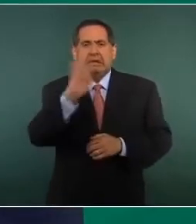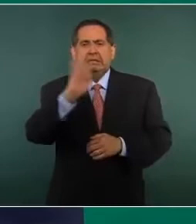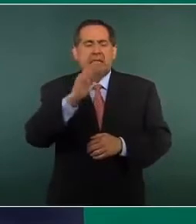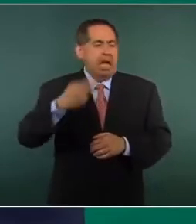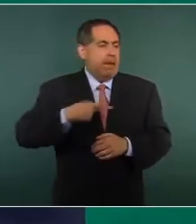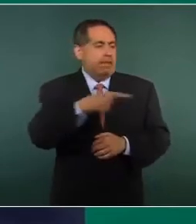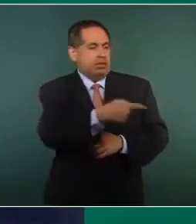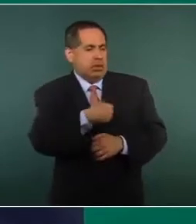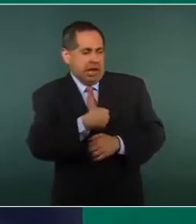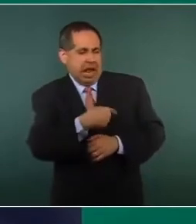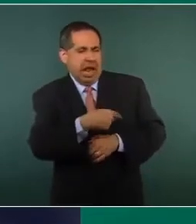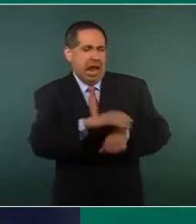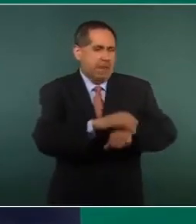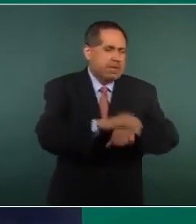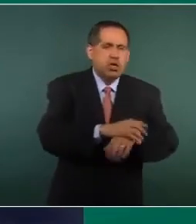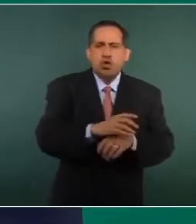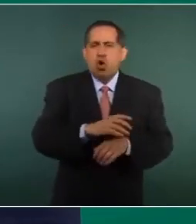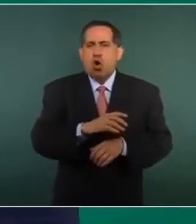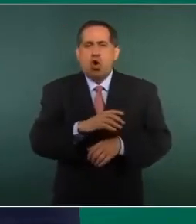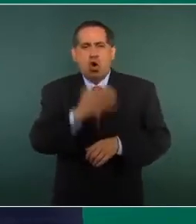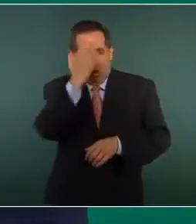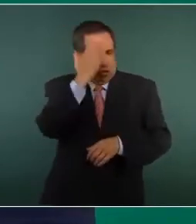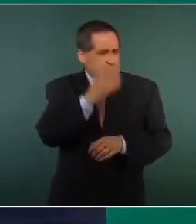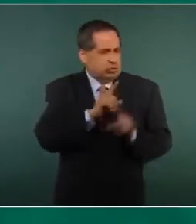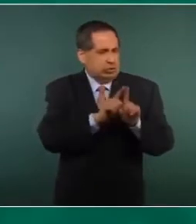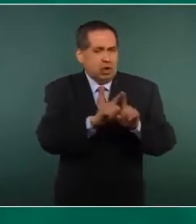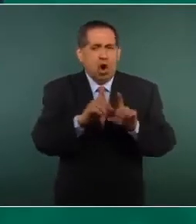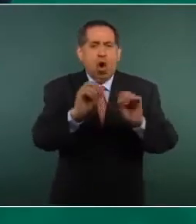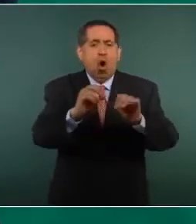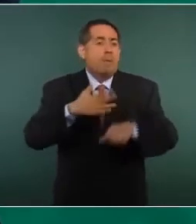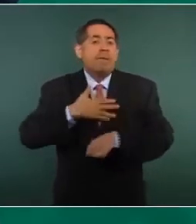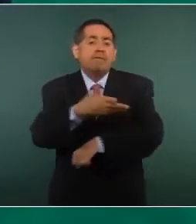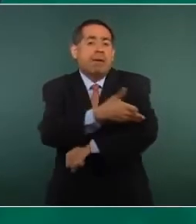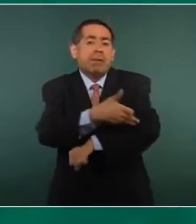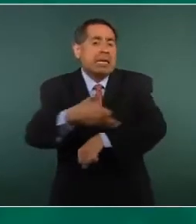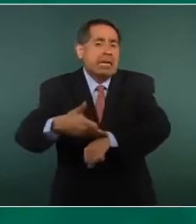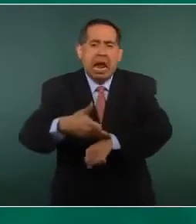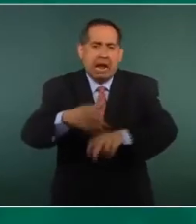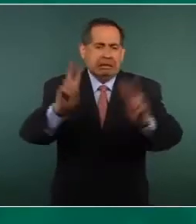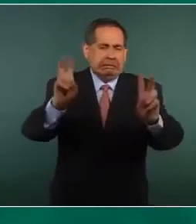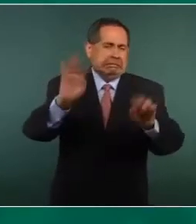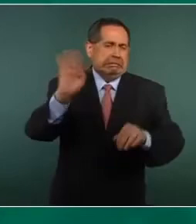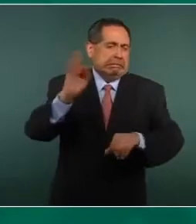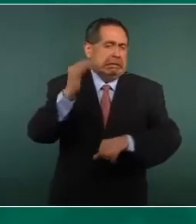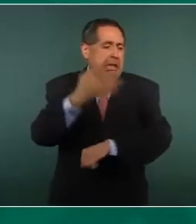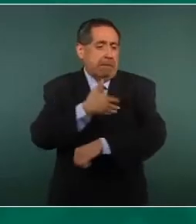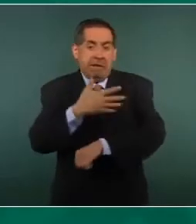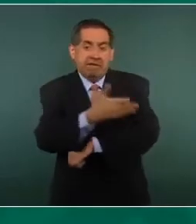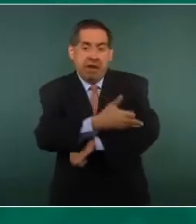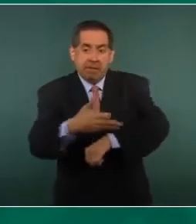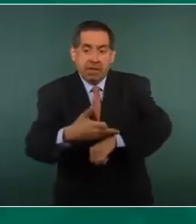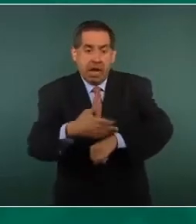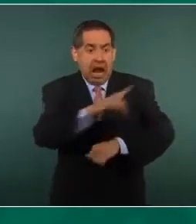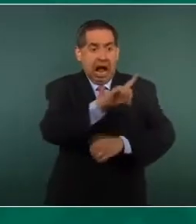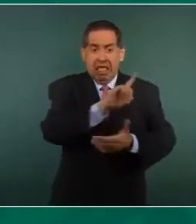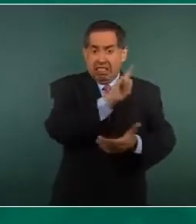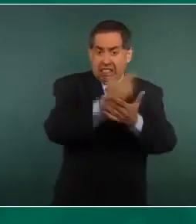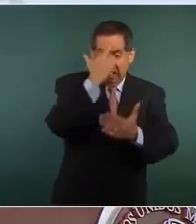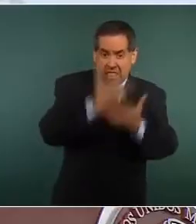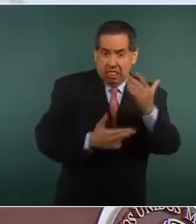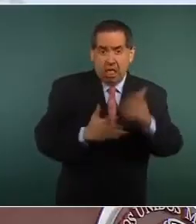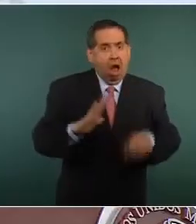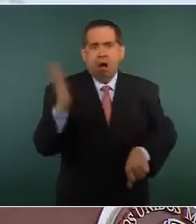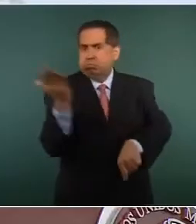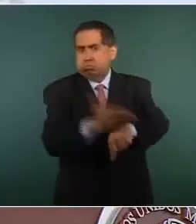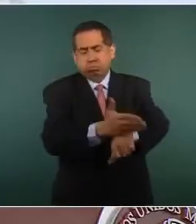cercana, un amigo, inclusive un familiar comete un delito, debe de ser